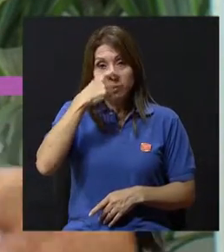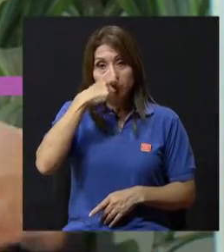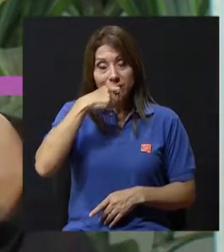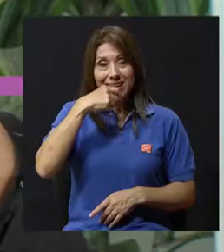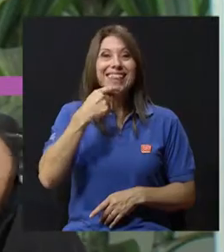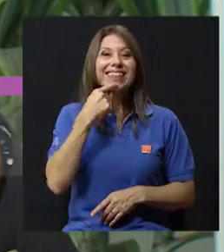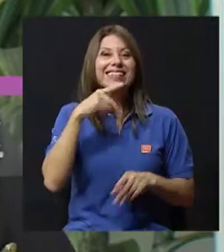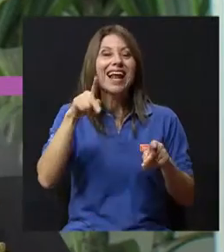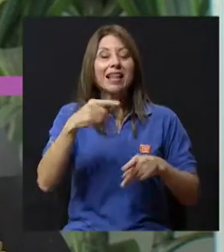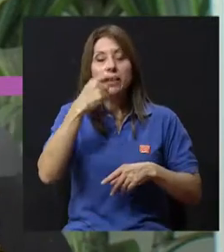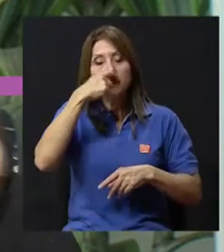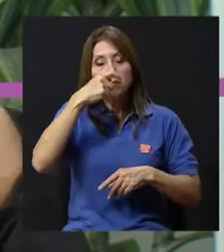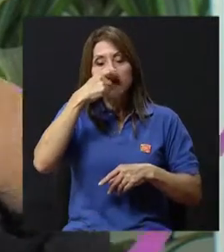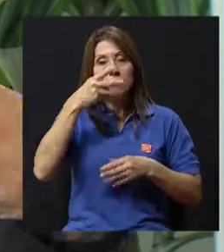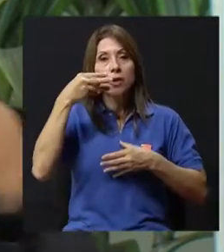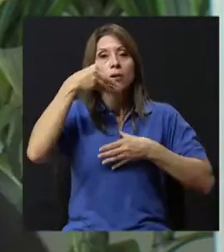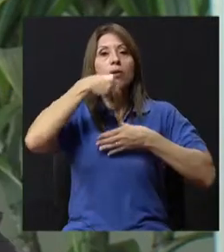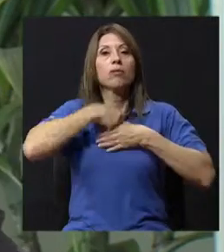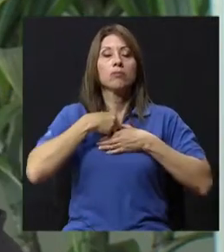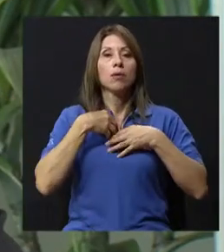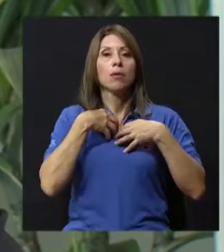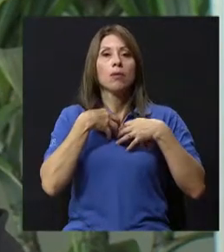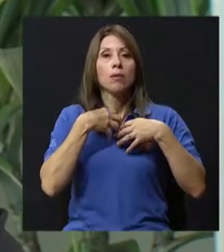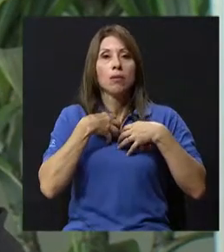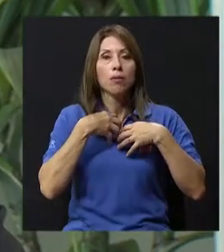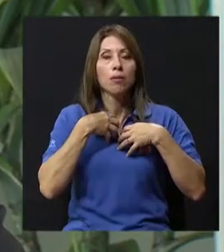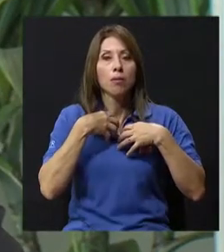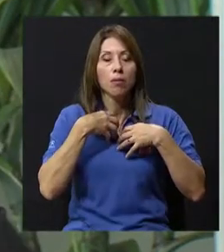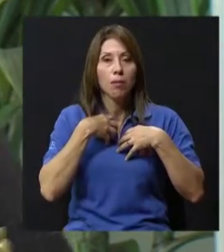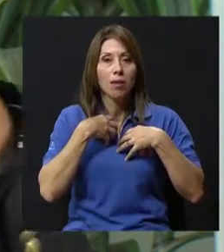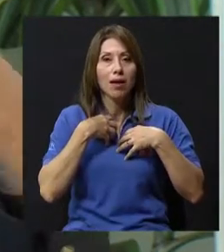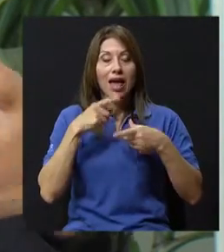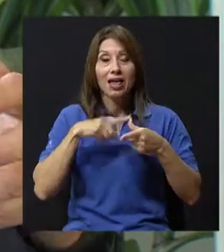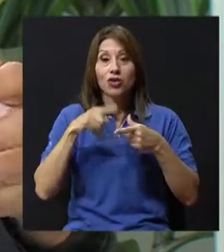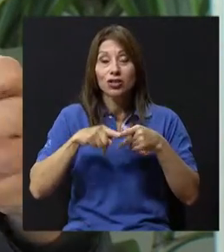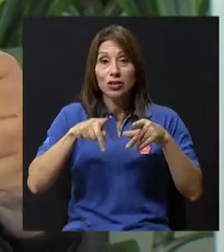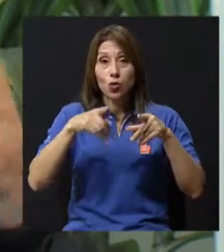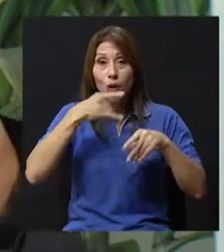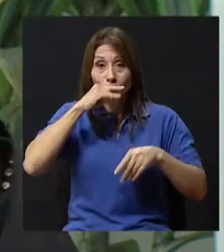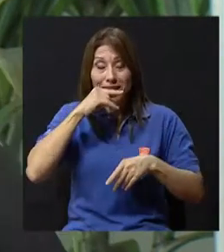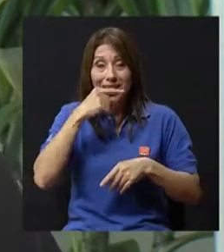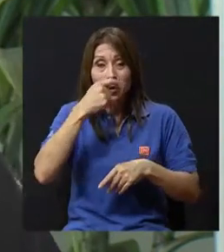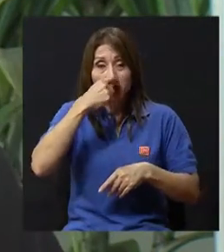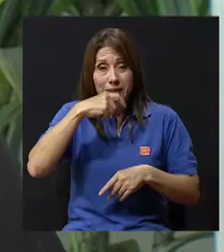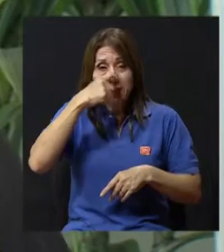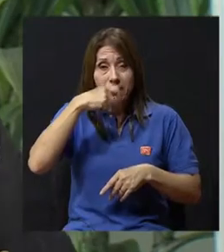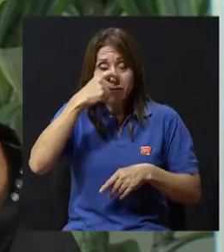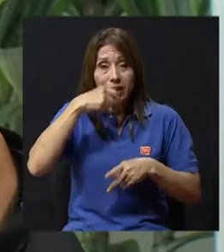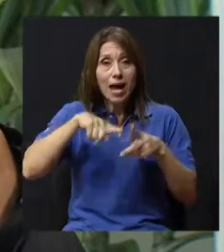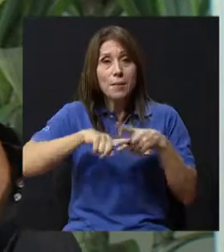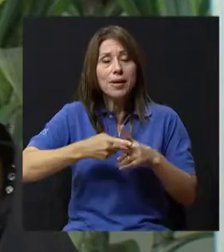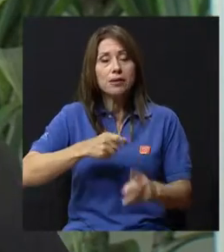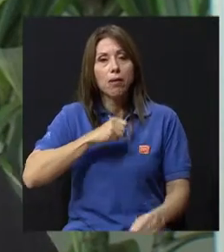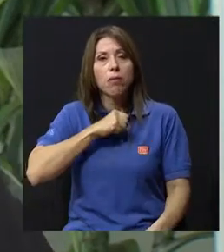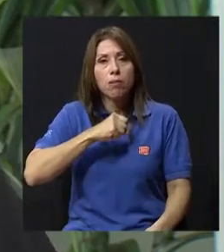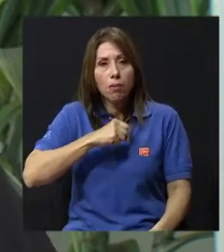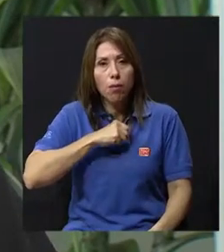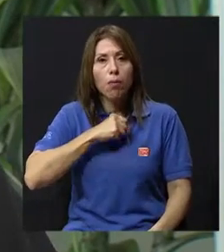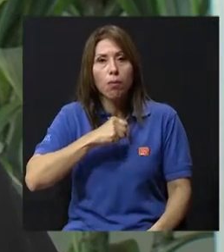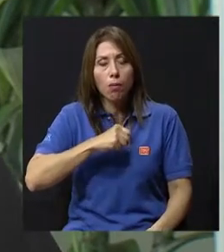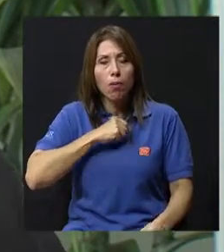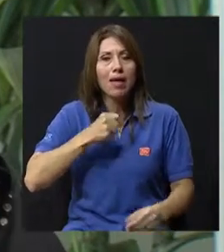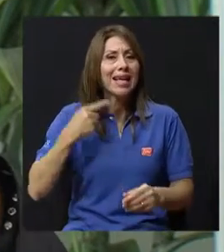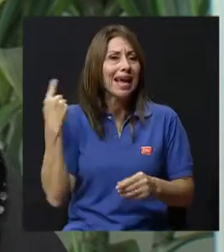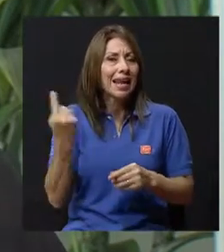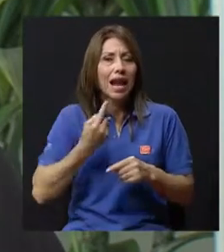al pecho al resfrío. Así es como la gente se expresa con uno. Y entonces, cada vez que el niño se resfría, empieza con tos, realmente es